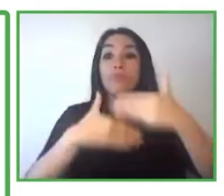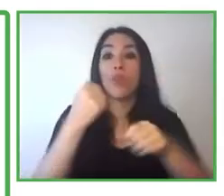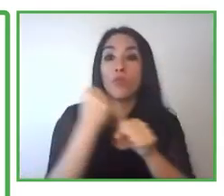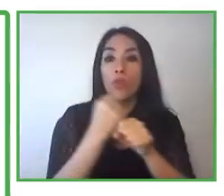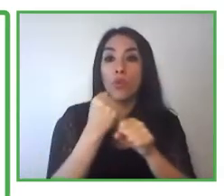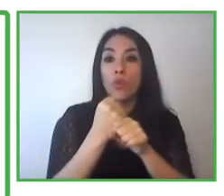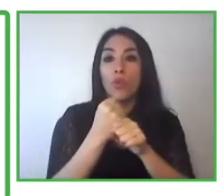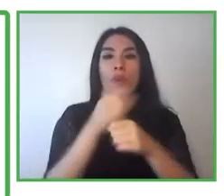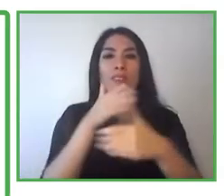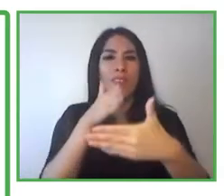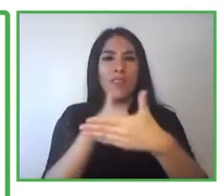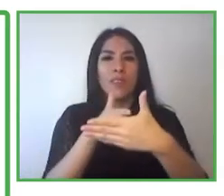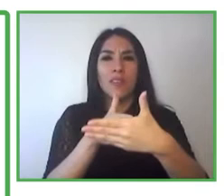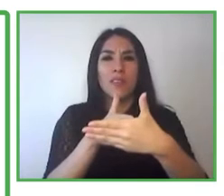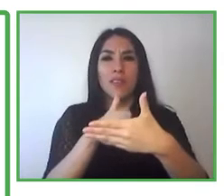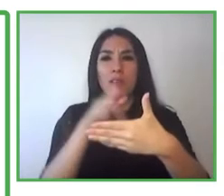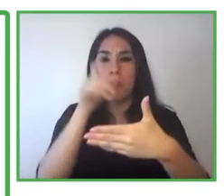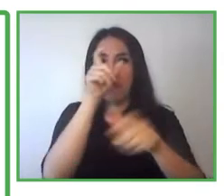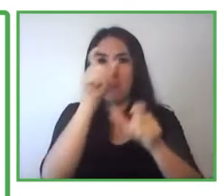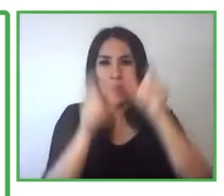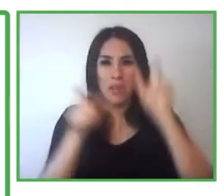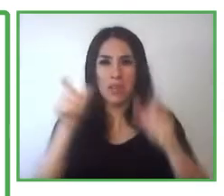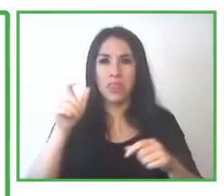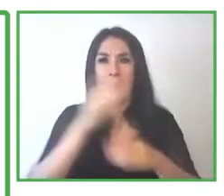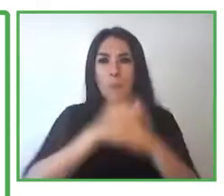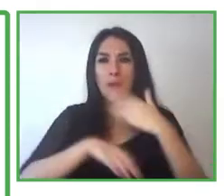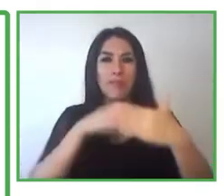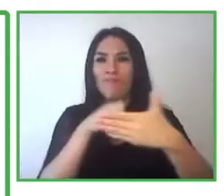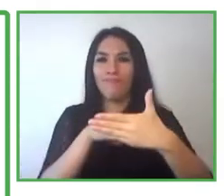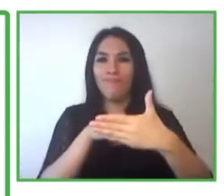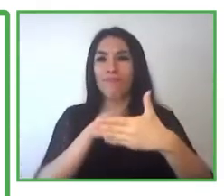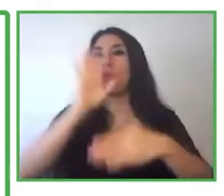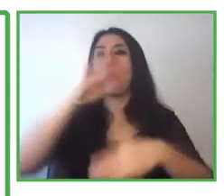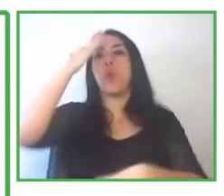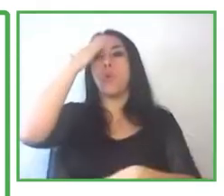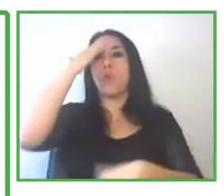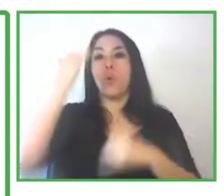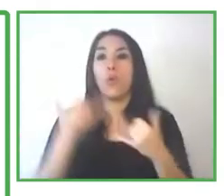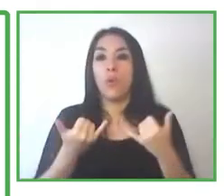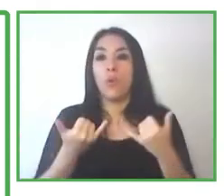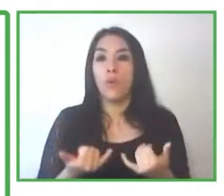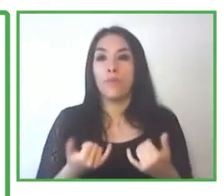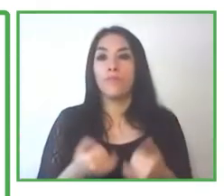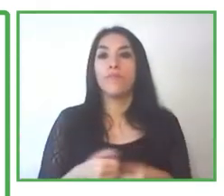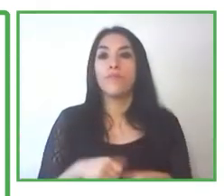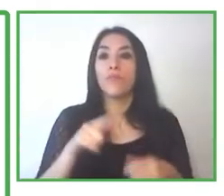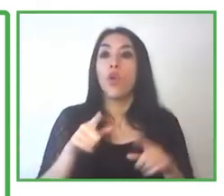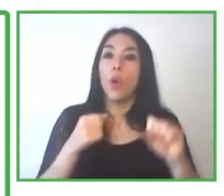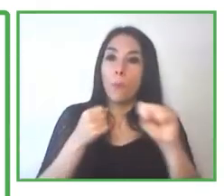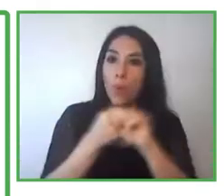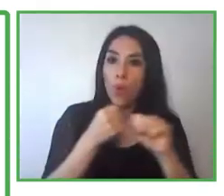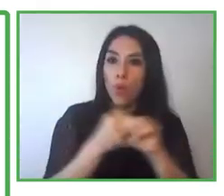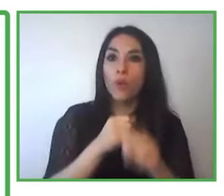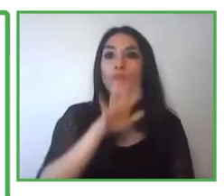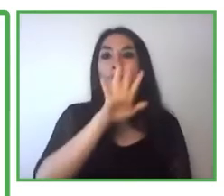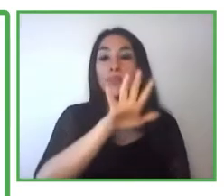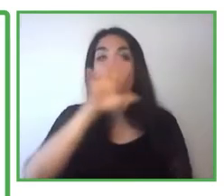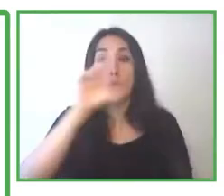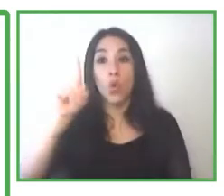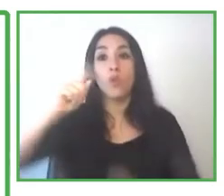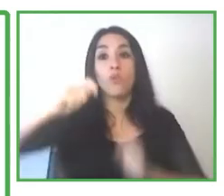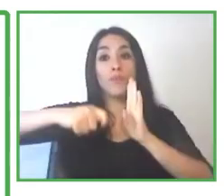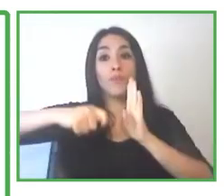Hasta hoy, Impact Transfer ha apoyado 41 proyectos y muchos de ellos ya han